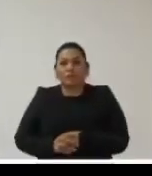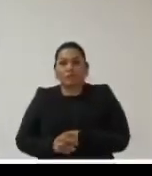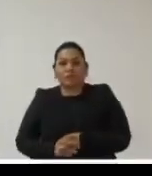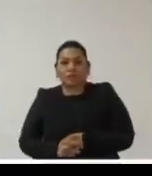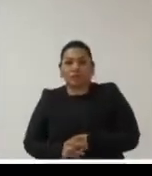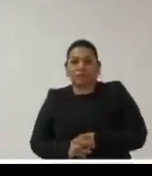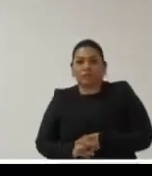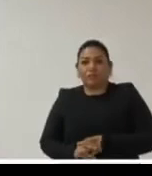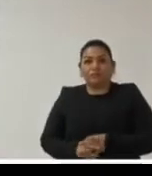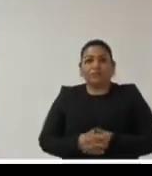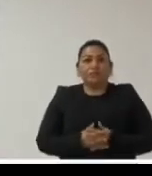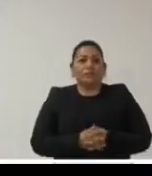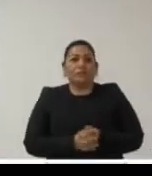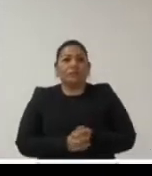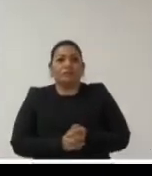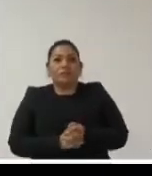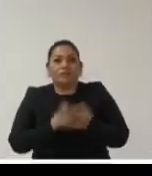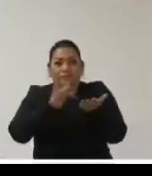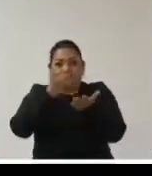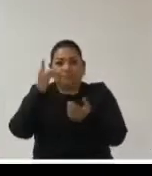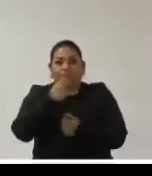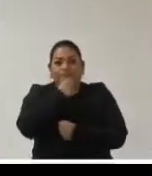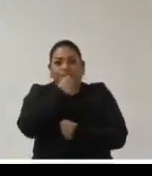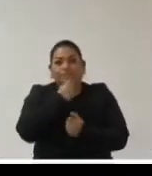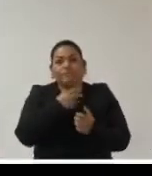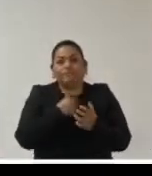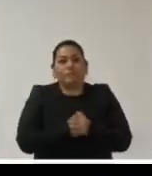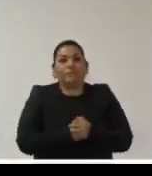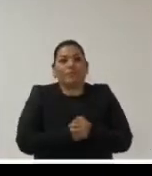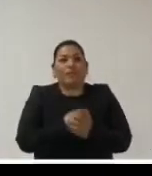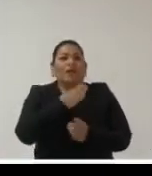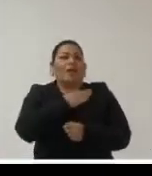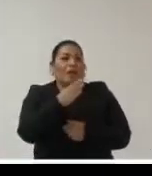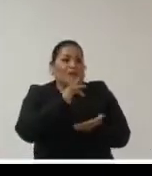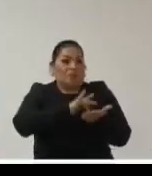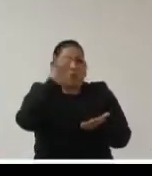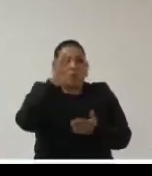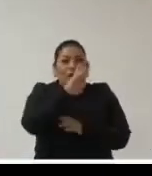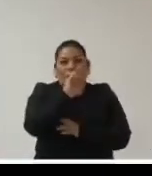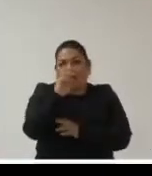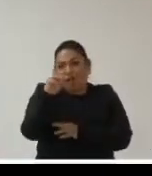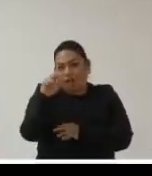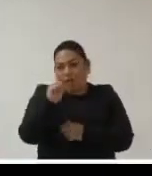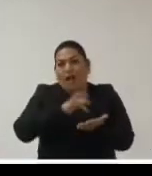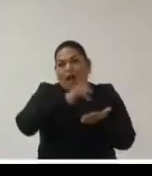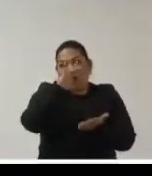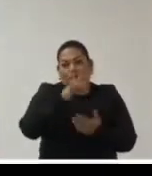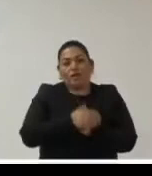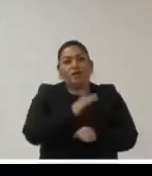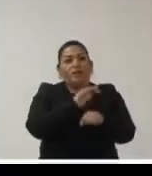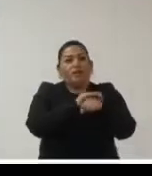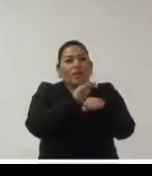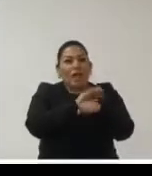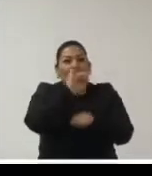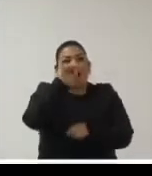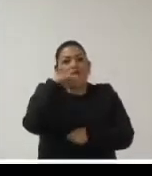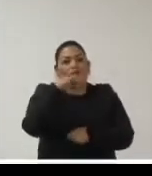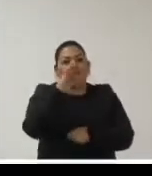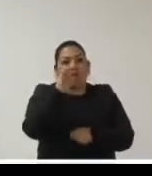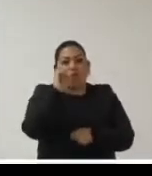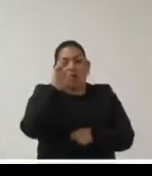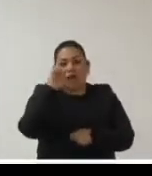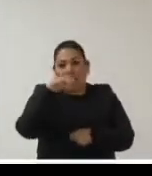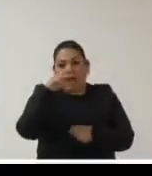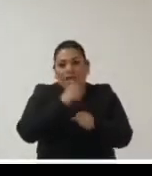tu micrófono tu micrófono gracias bueno muchas gracias Eva muchas gracias a los amigos de Infoem por esta